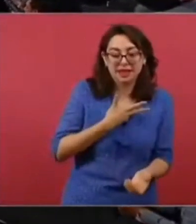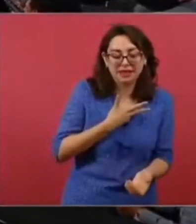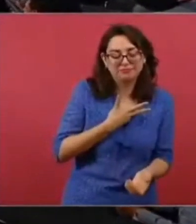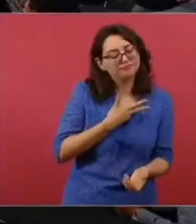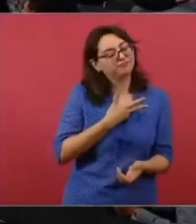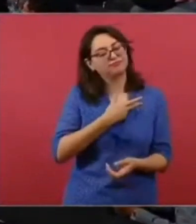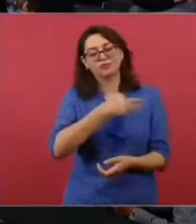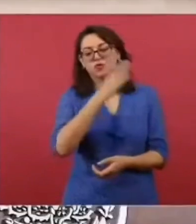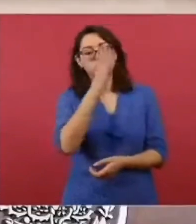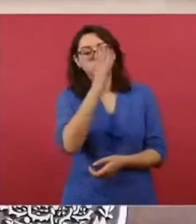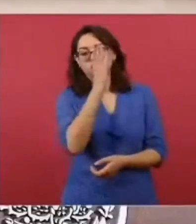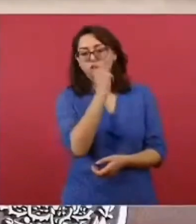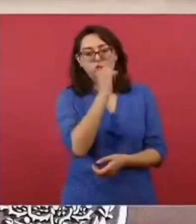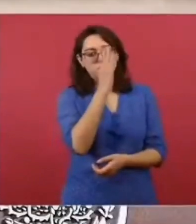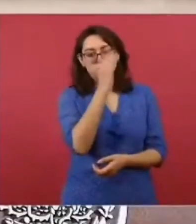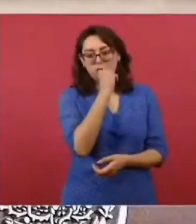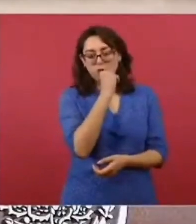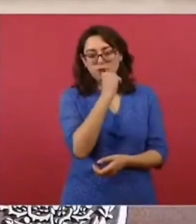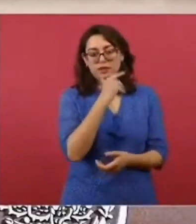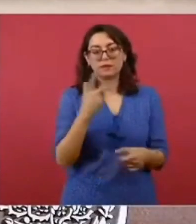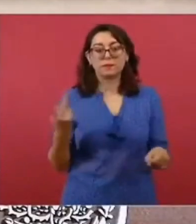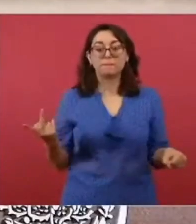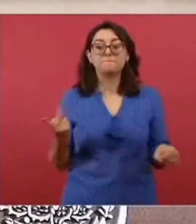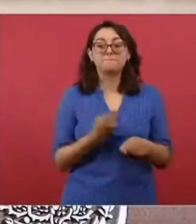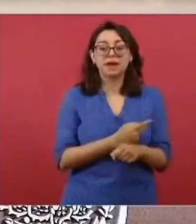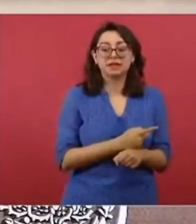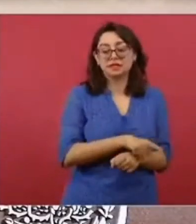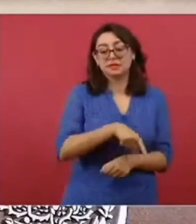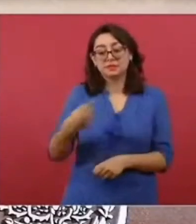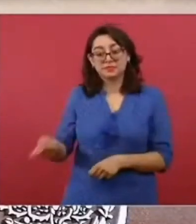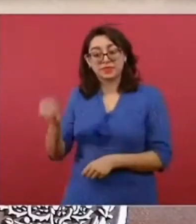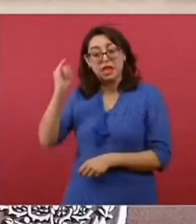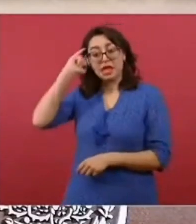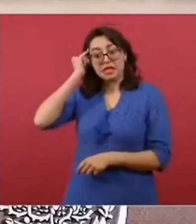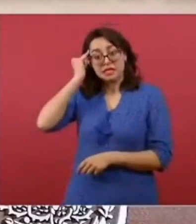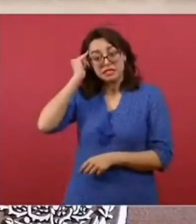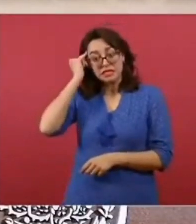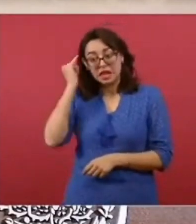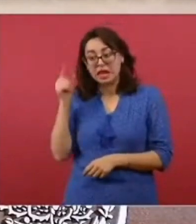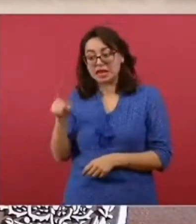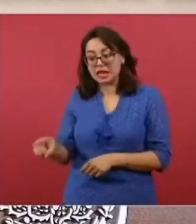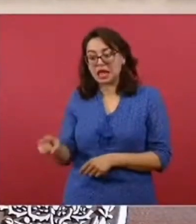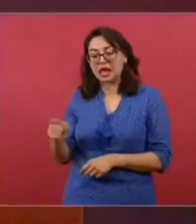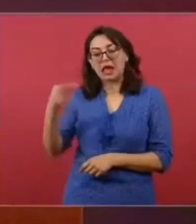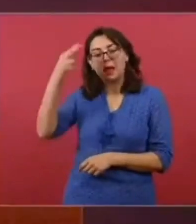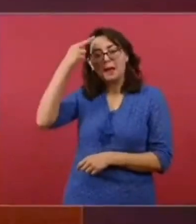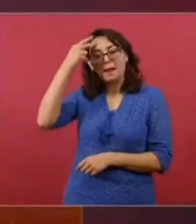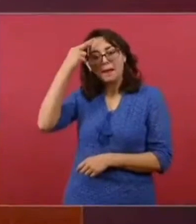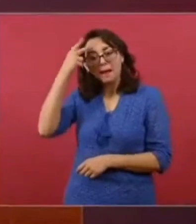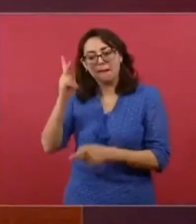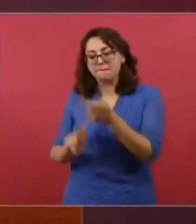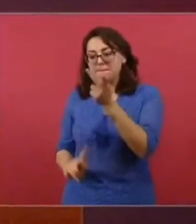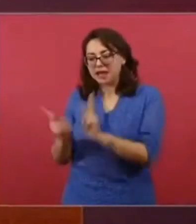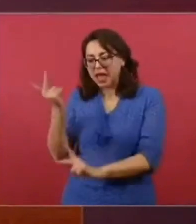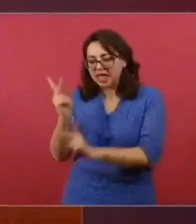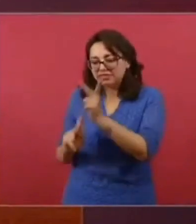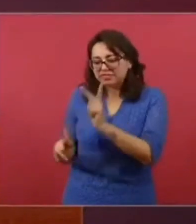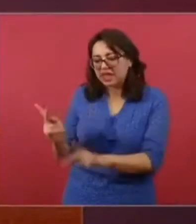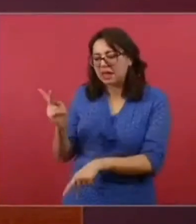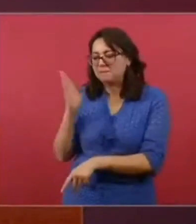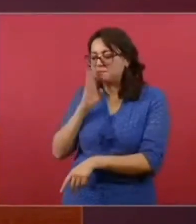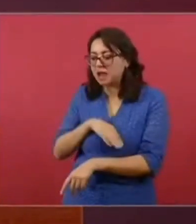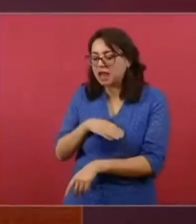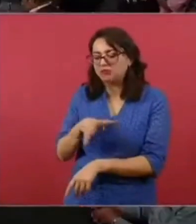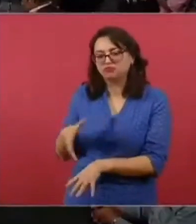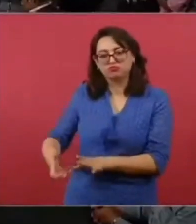del machete, o en de hacerlo manual, sino como la parte de herbicida. En este